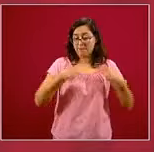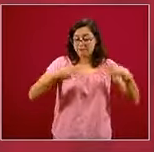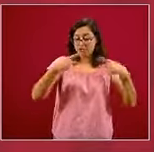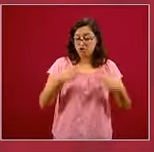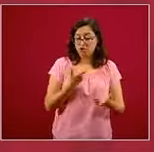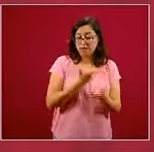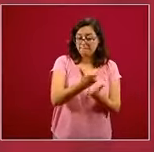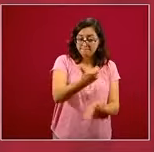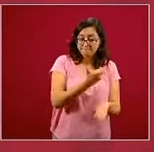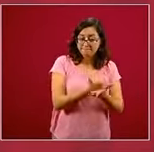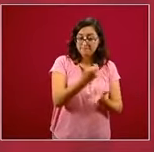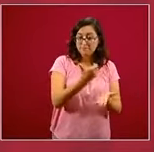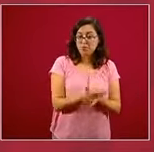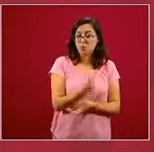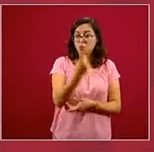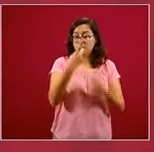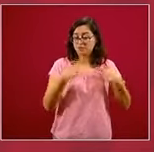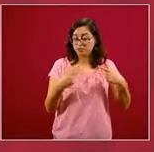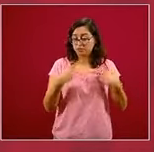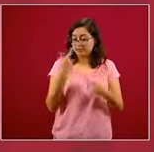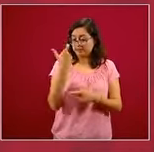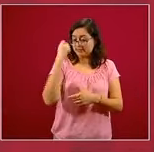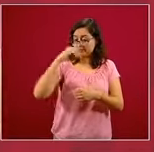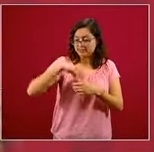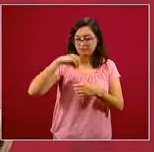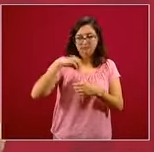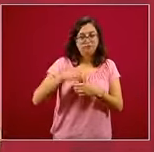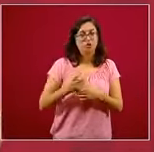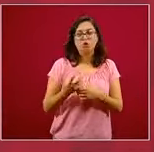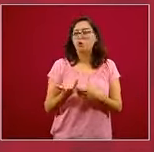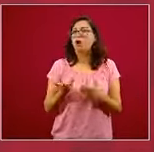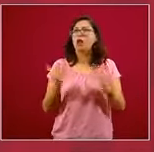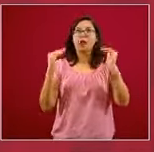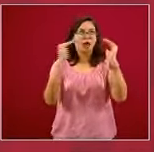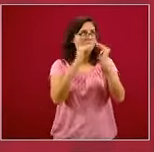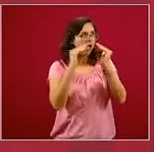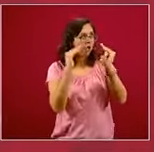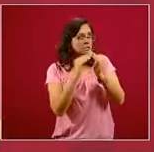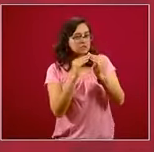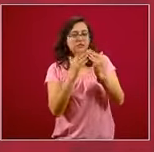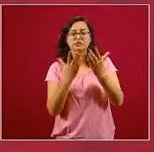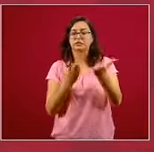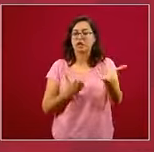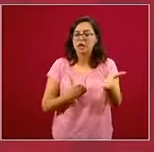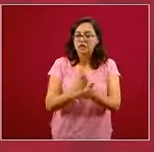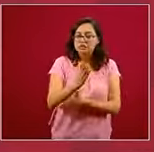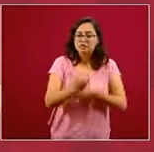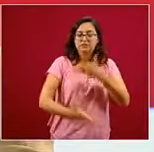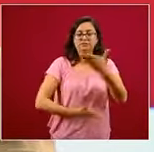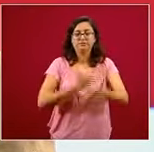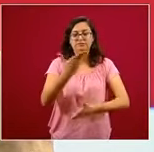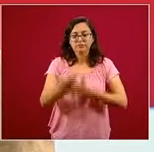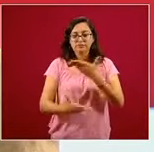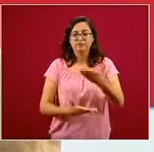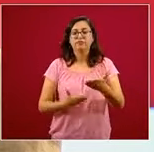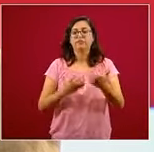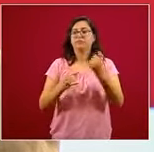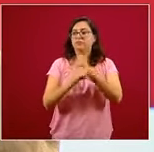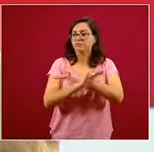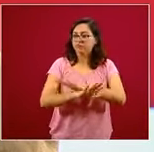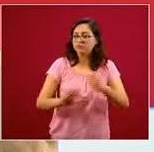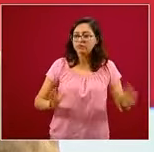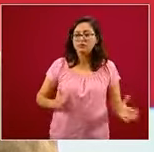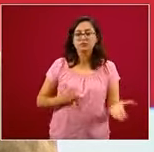persona, cuál es el ahorro de la persona, es la condición de la vivienda, es la condición del acceso a los servicios, es el acceso a